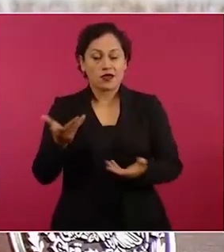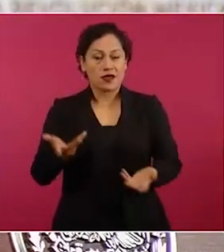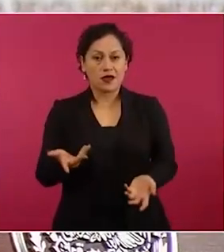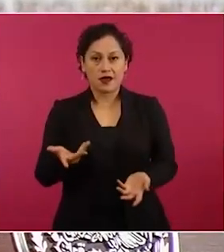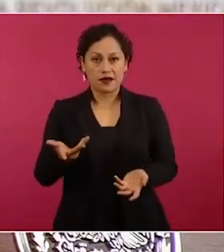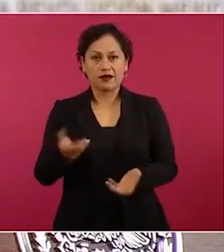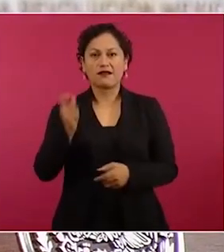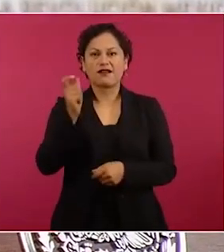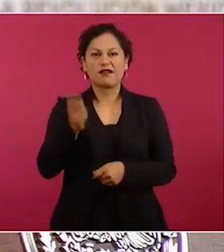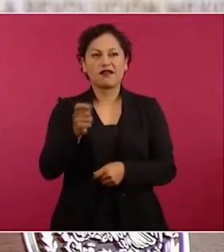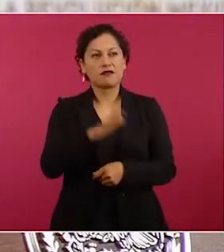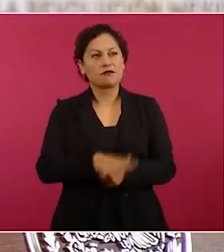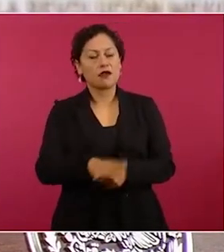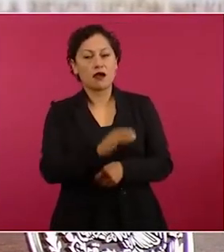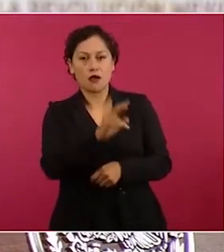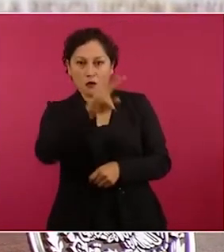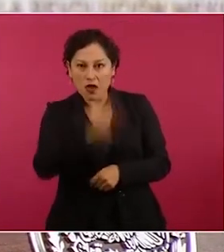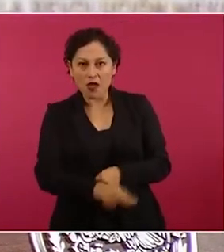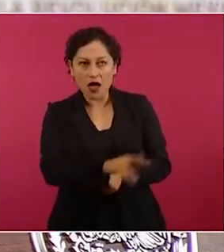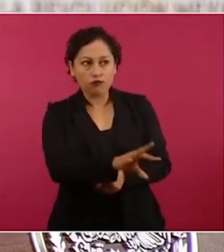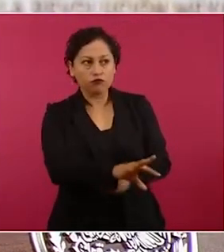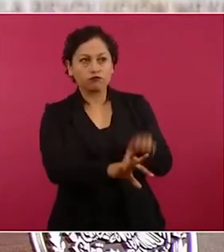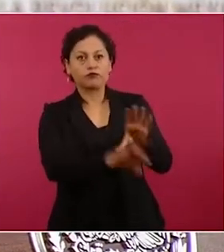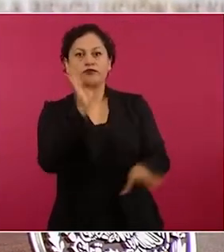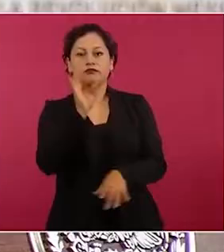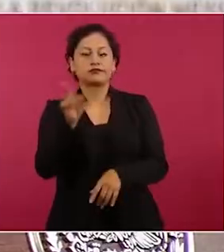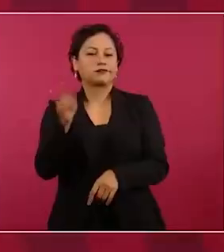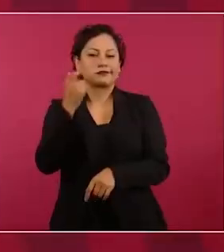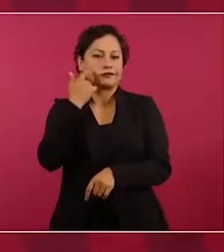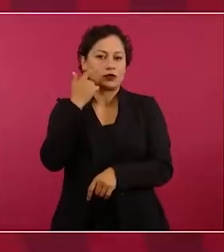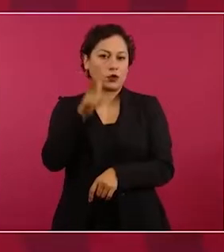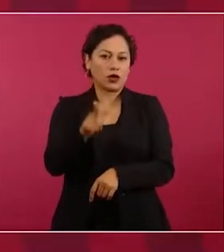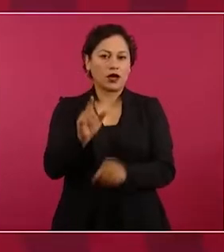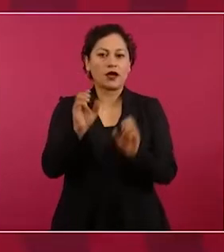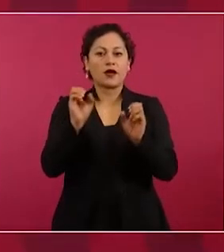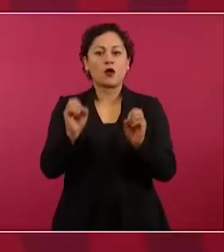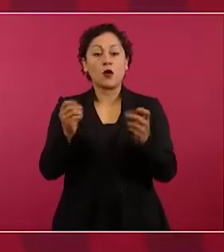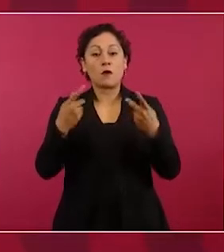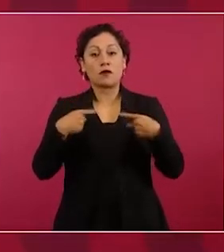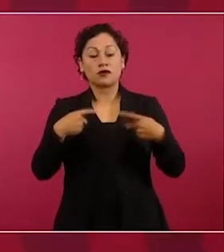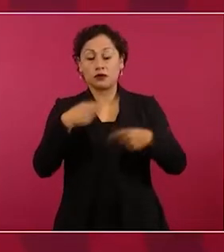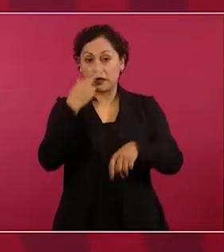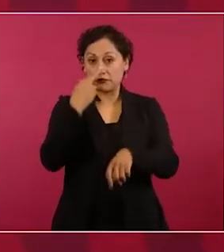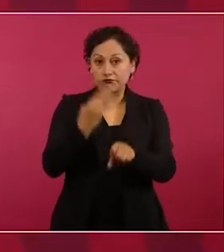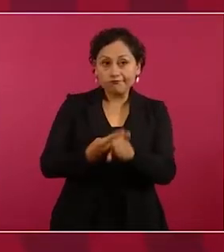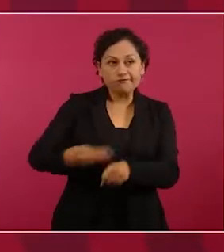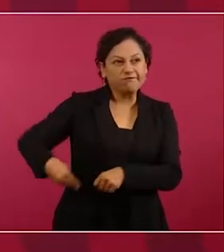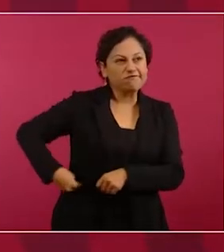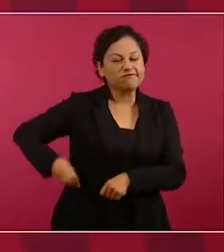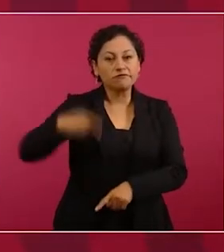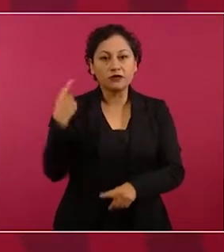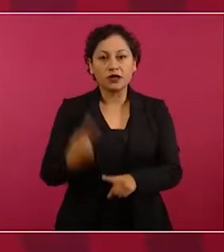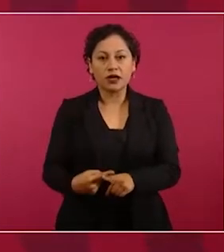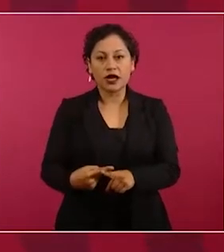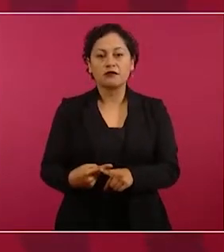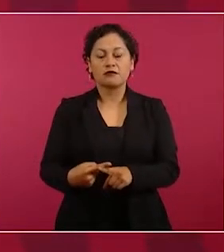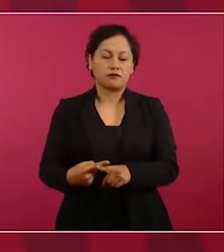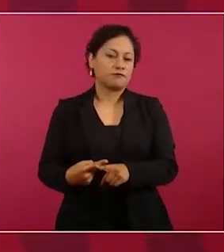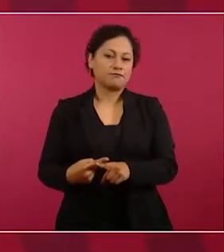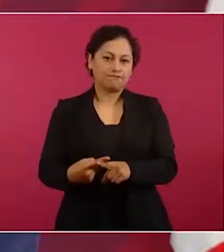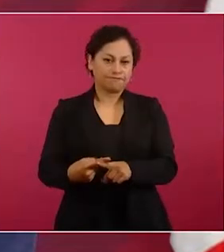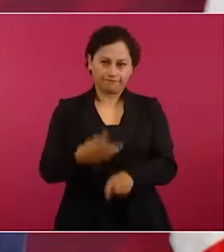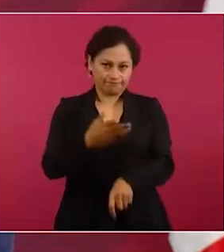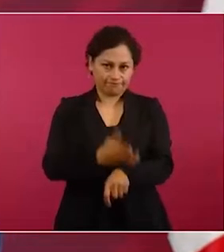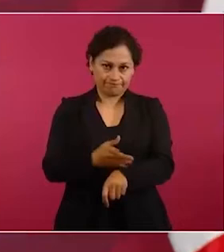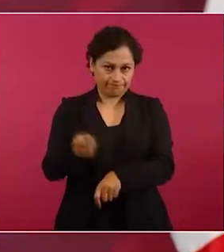sucedió, tampoco que se castigue a los responsables. Hay quienes